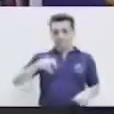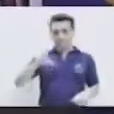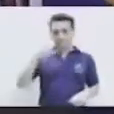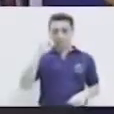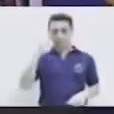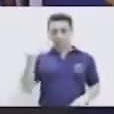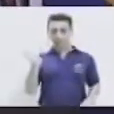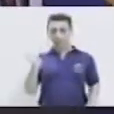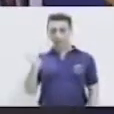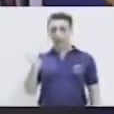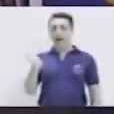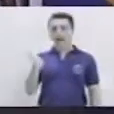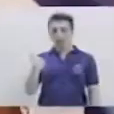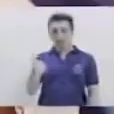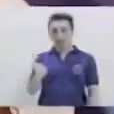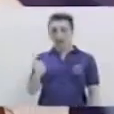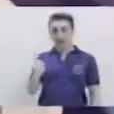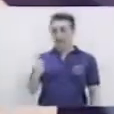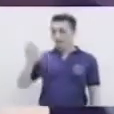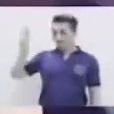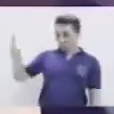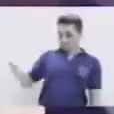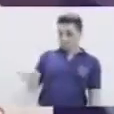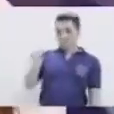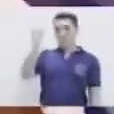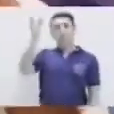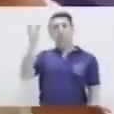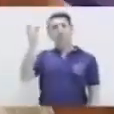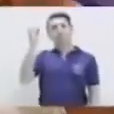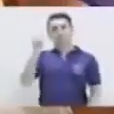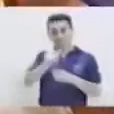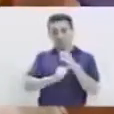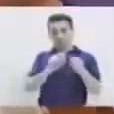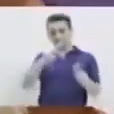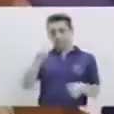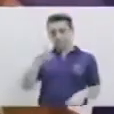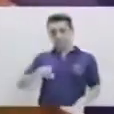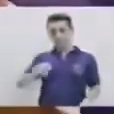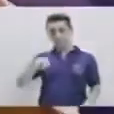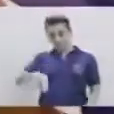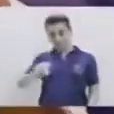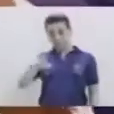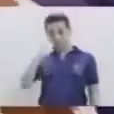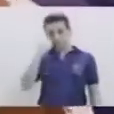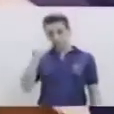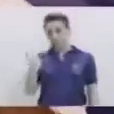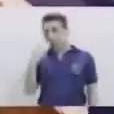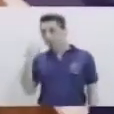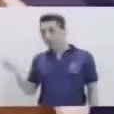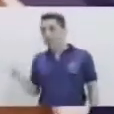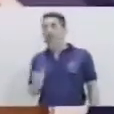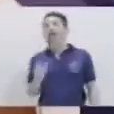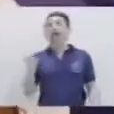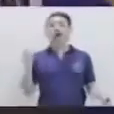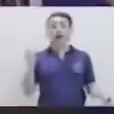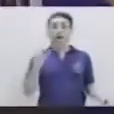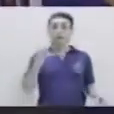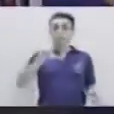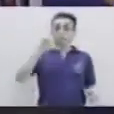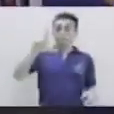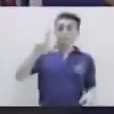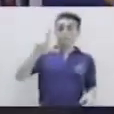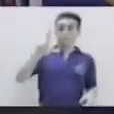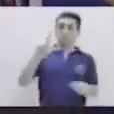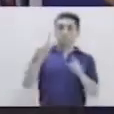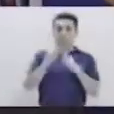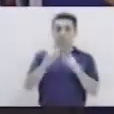¡Francia! Mira dónde están las combinaciones. F-R. ¿Pero ya te diste cuenta que esto inició con mayúsculas? Porque es un nombre propio